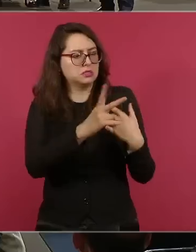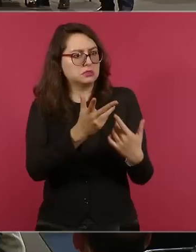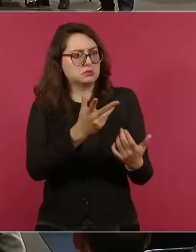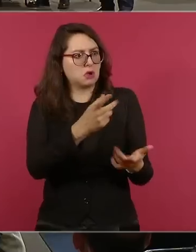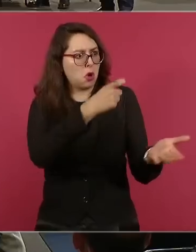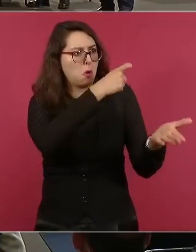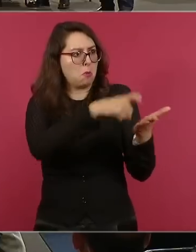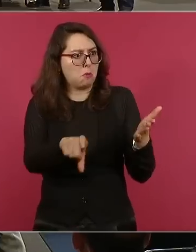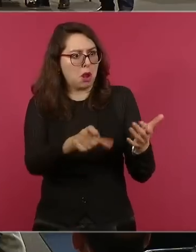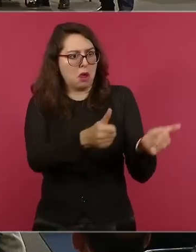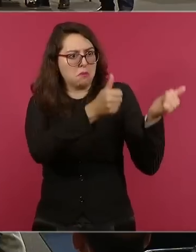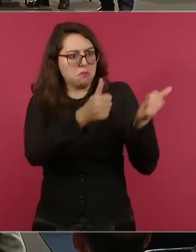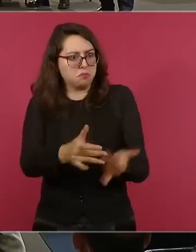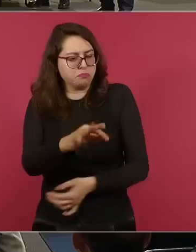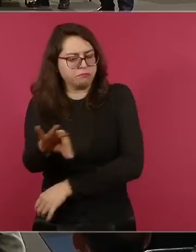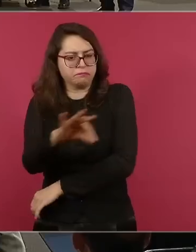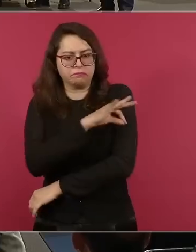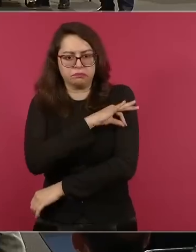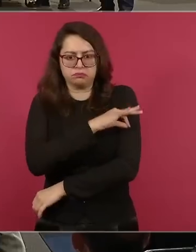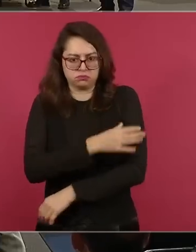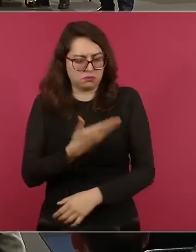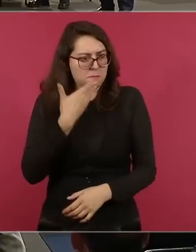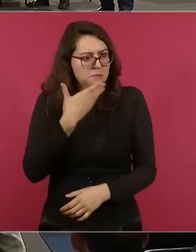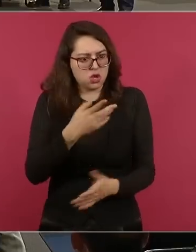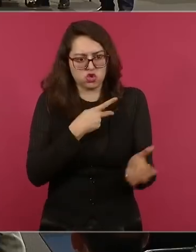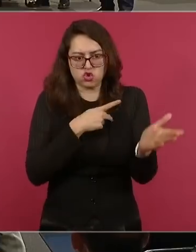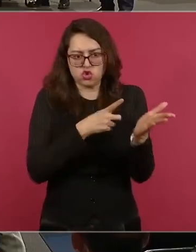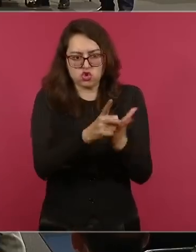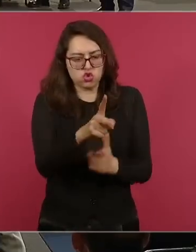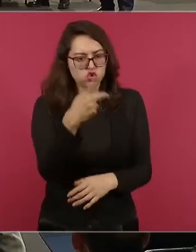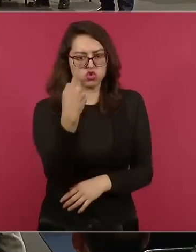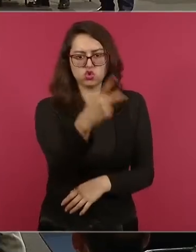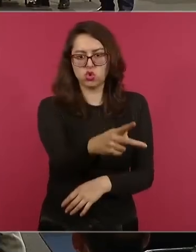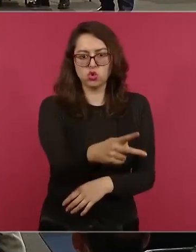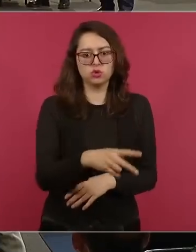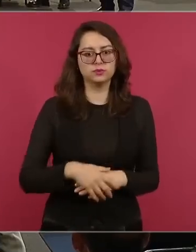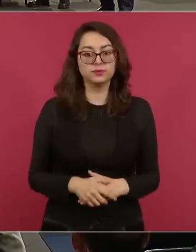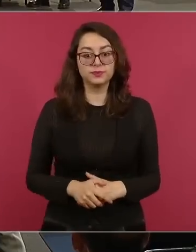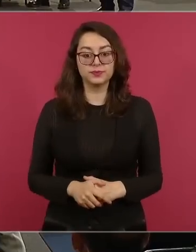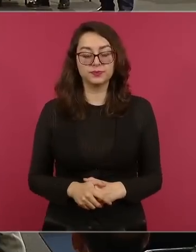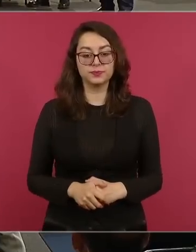comprar la vacuna para írsela a aplicar?